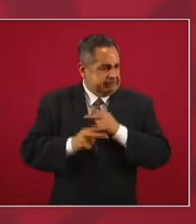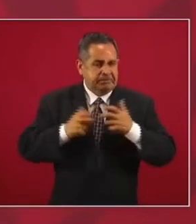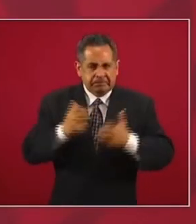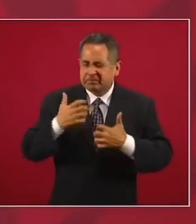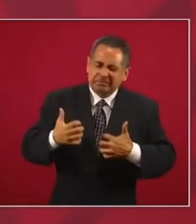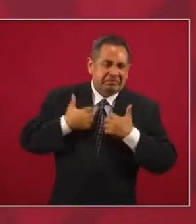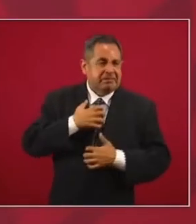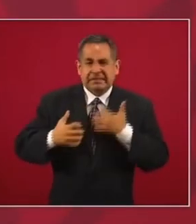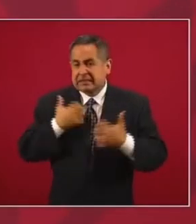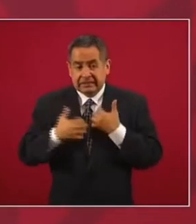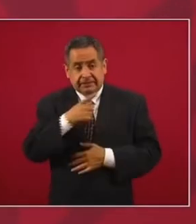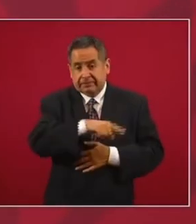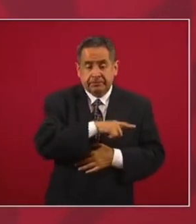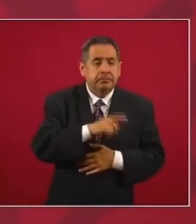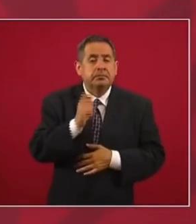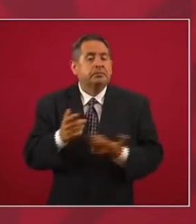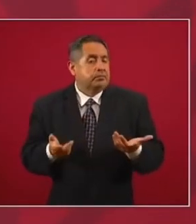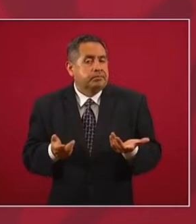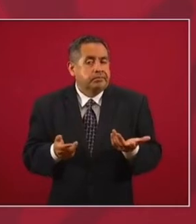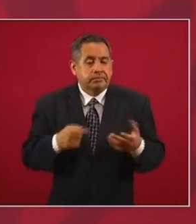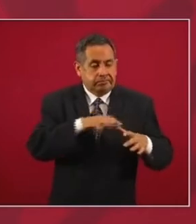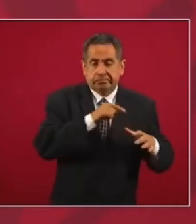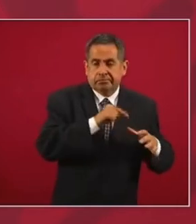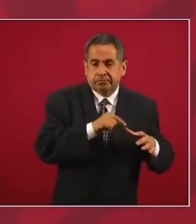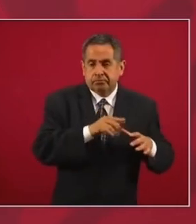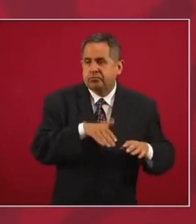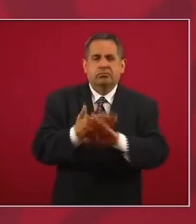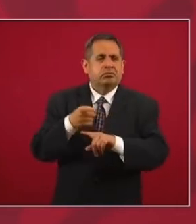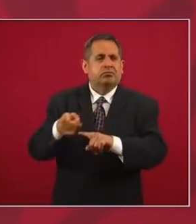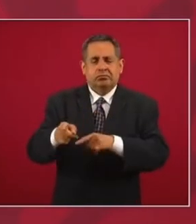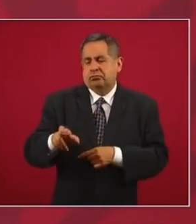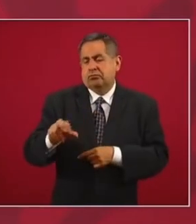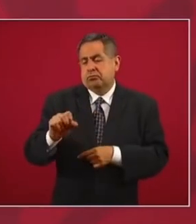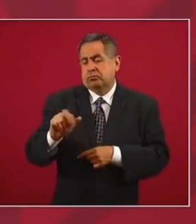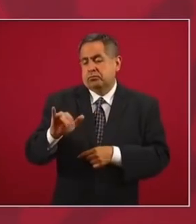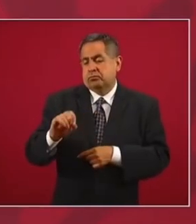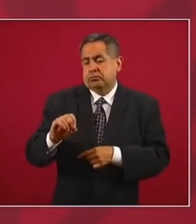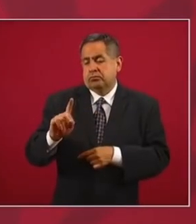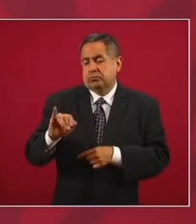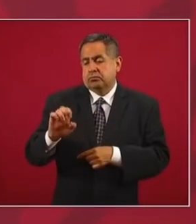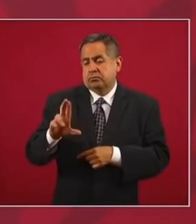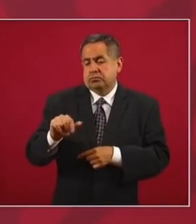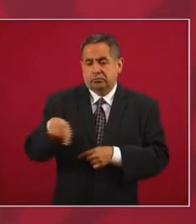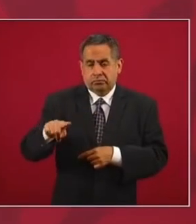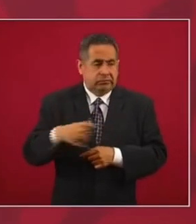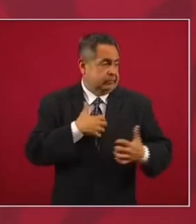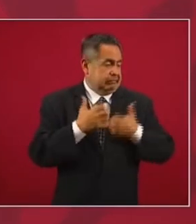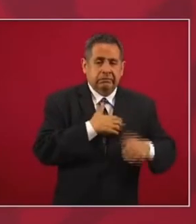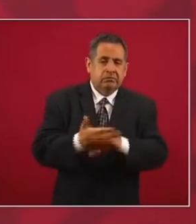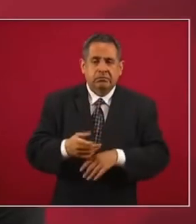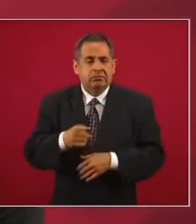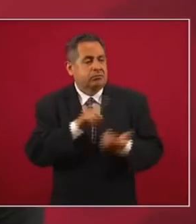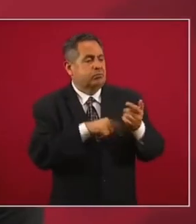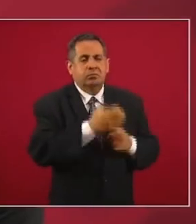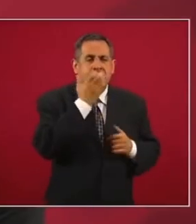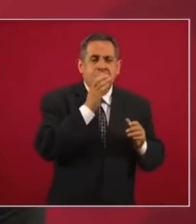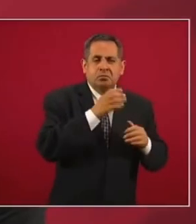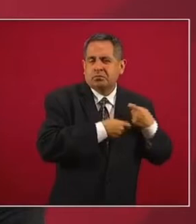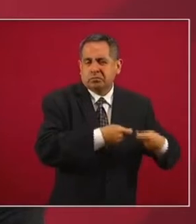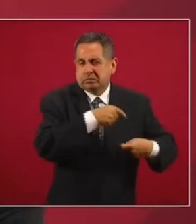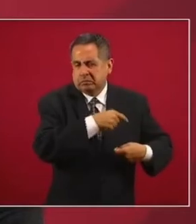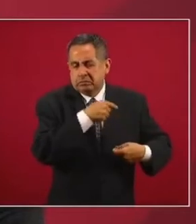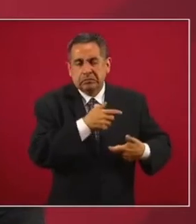coraje, en contra de Rosario Piedra. Sobre todo de los grupos conservadores,